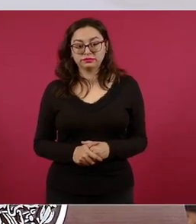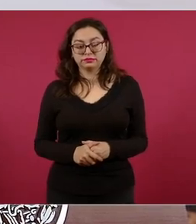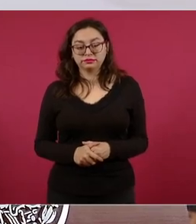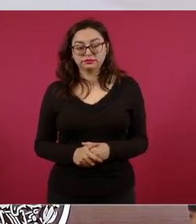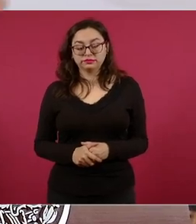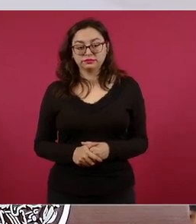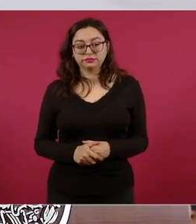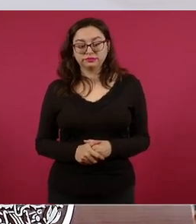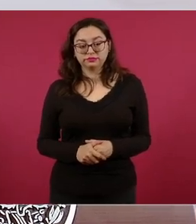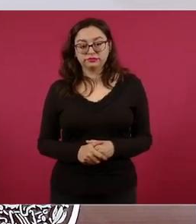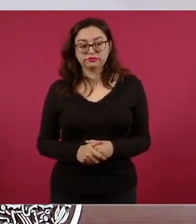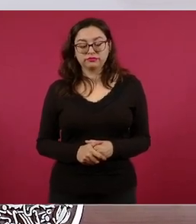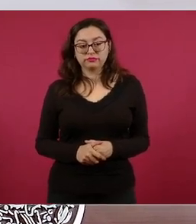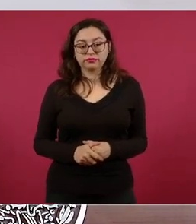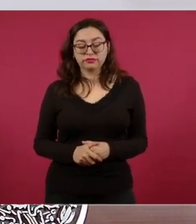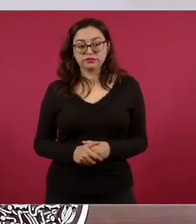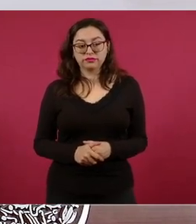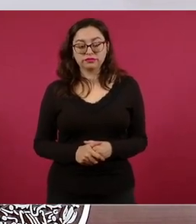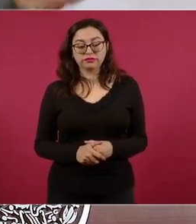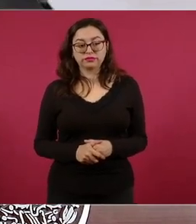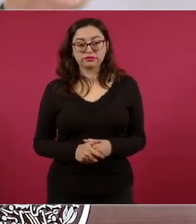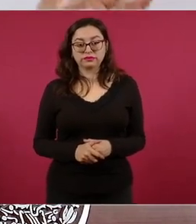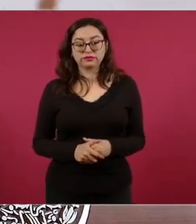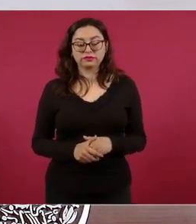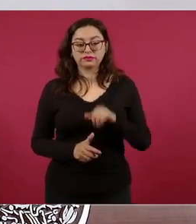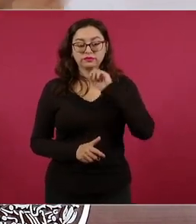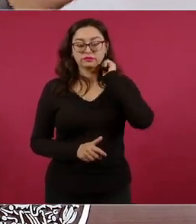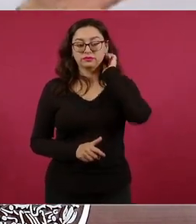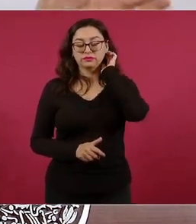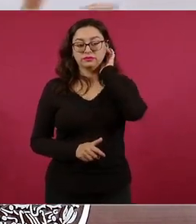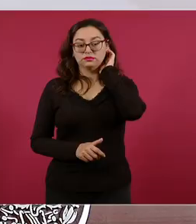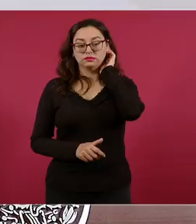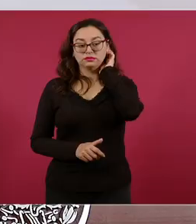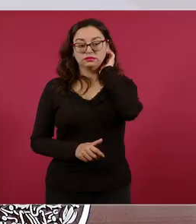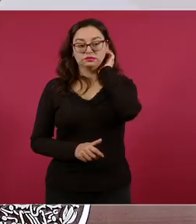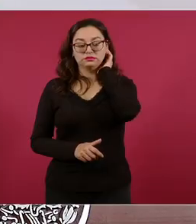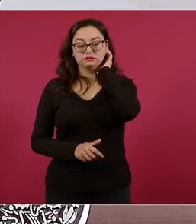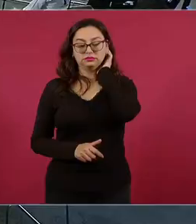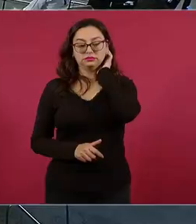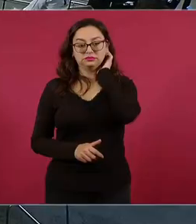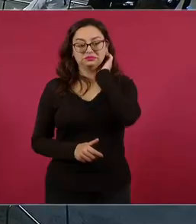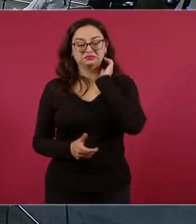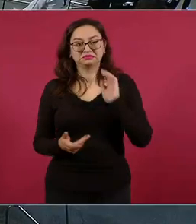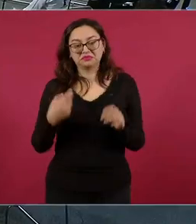pues el seguro se hace cargo o